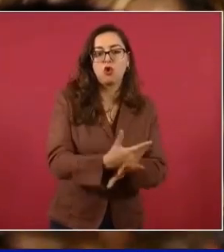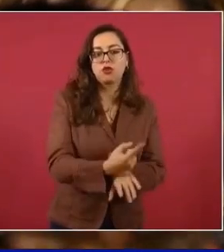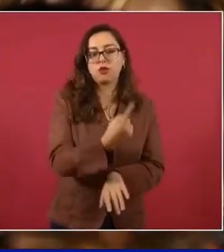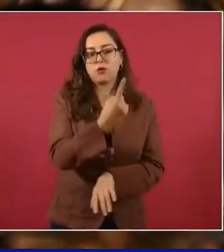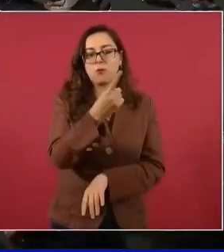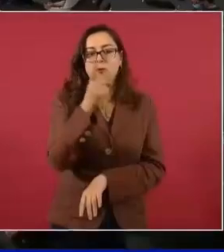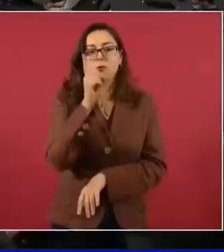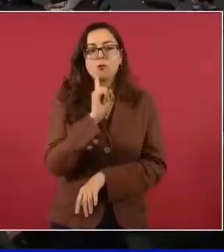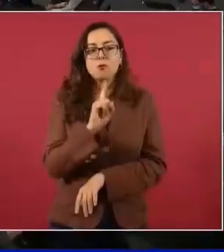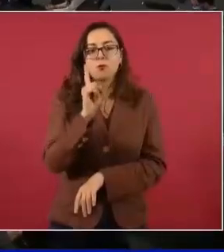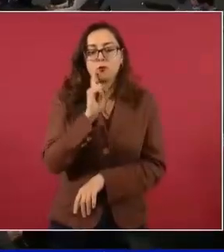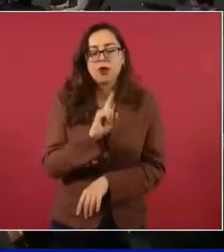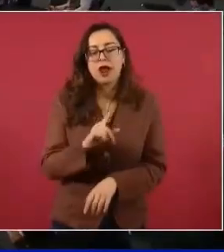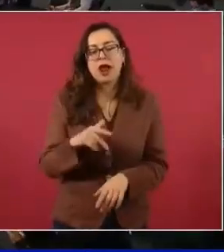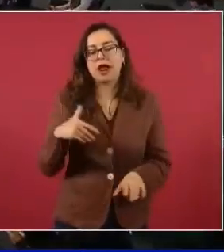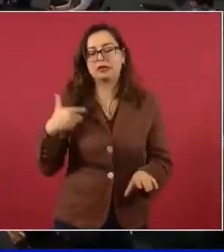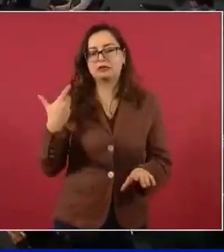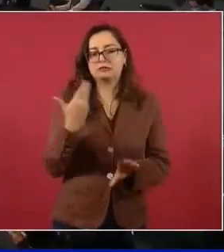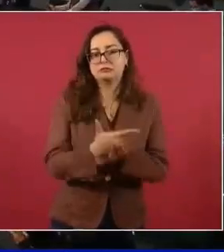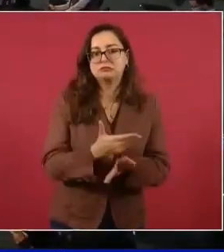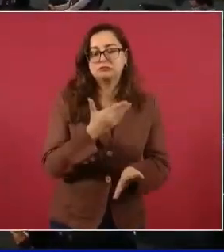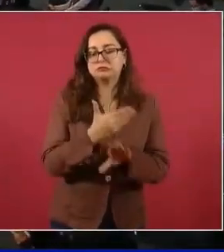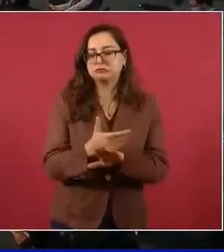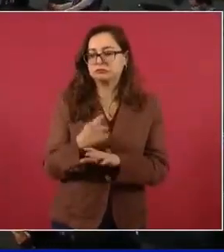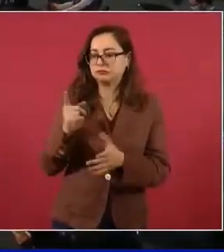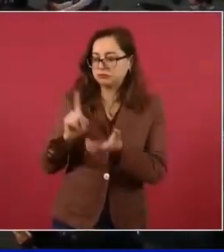investigando esta elección.